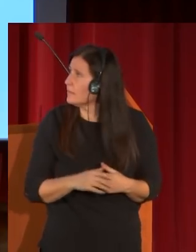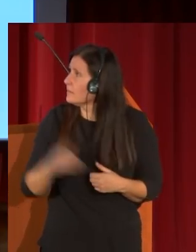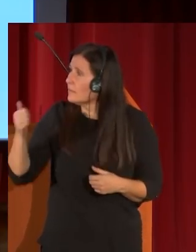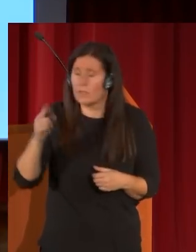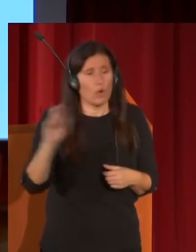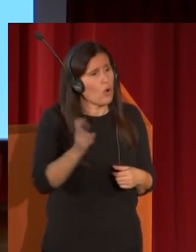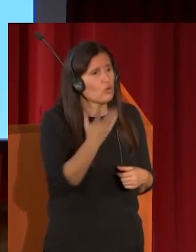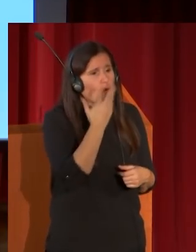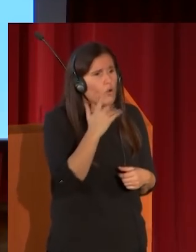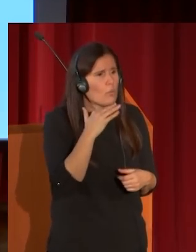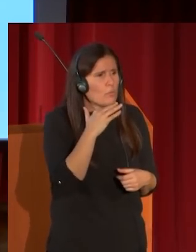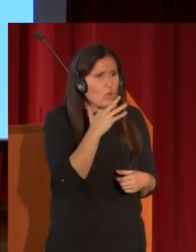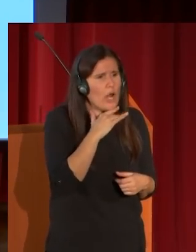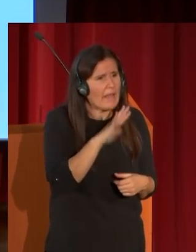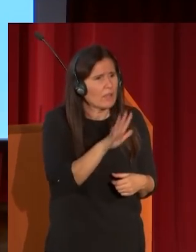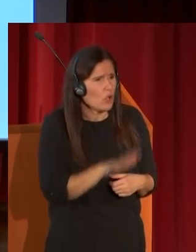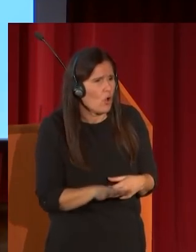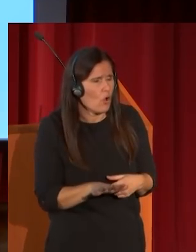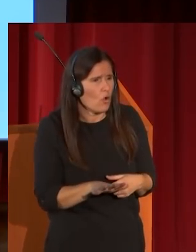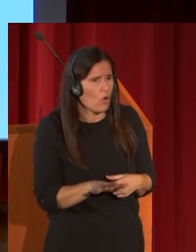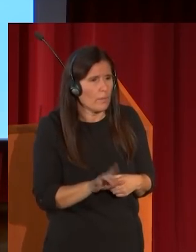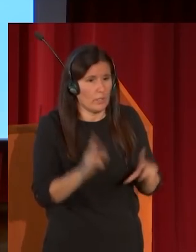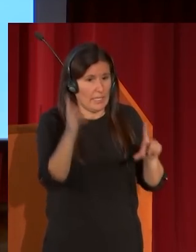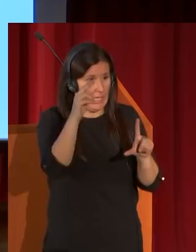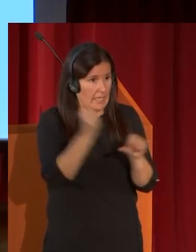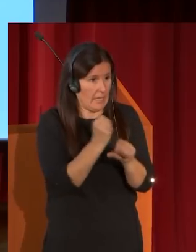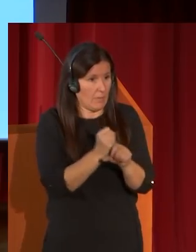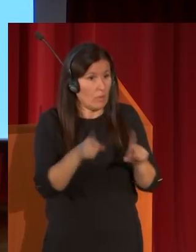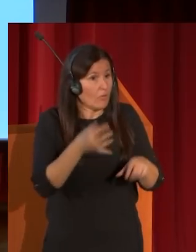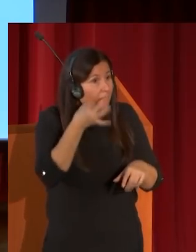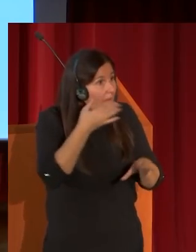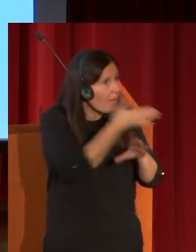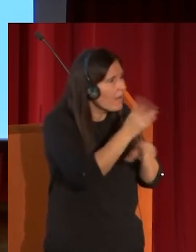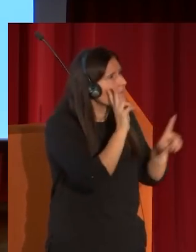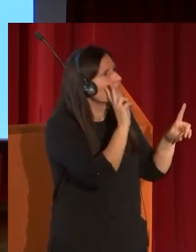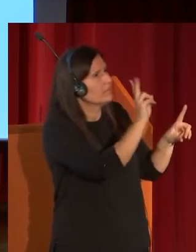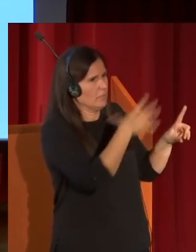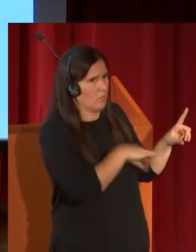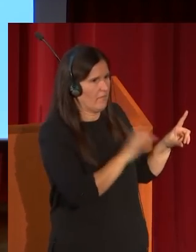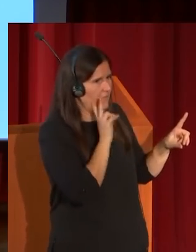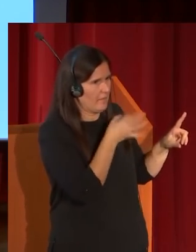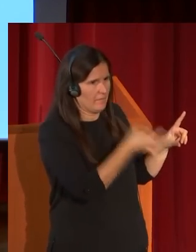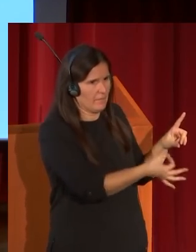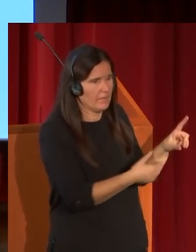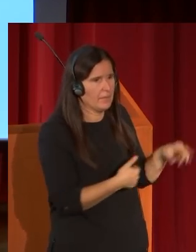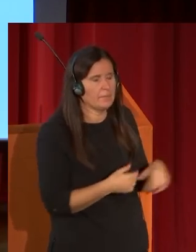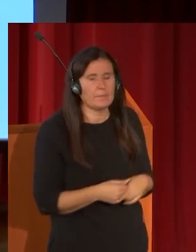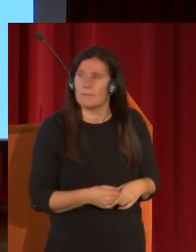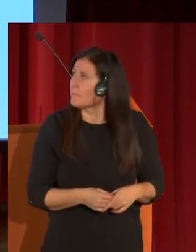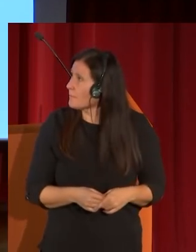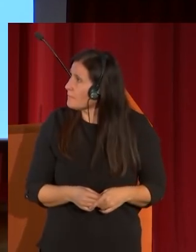violáceo pero que en la obra lo pueden mirar la modernidad también de la fiche